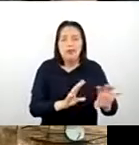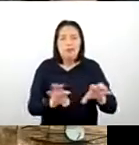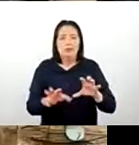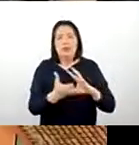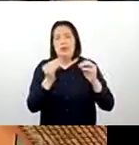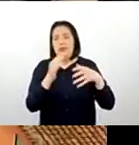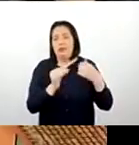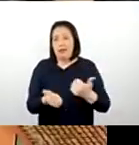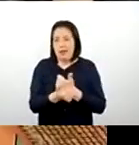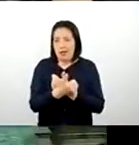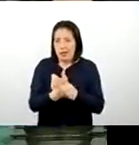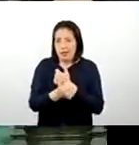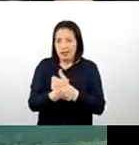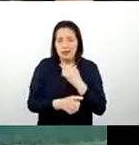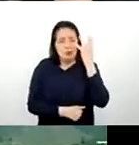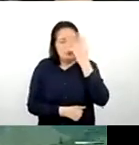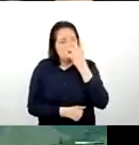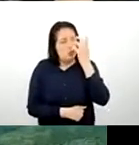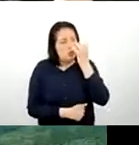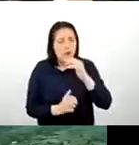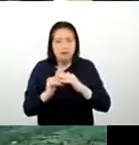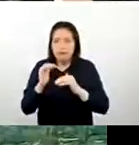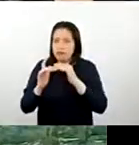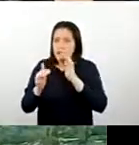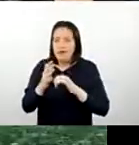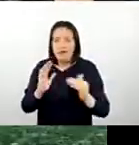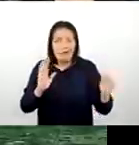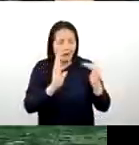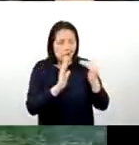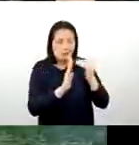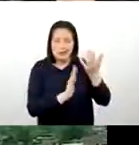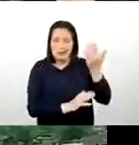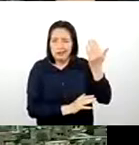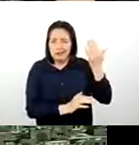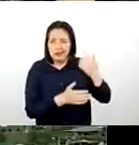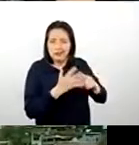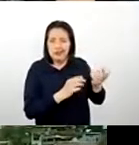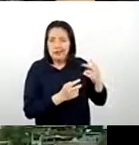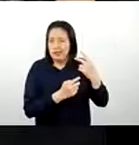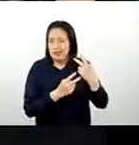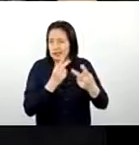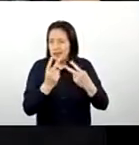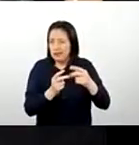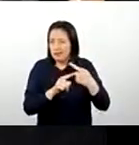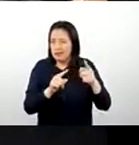Ayacucho de hermosa arquitectura, con casonas que albergaron visitantes de todas las naciones.